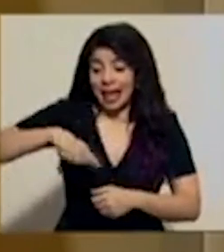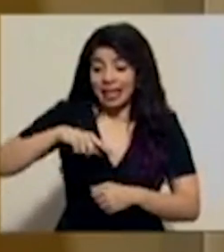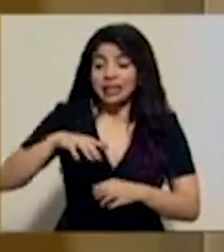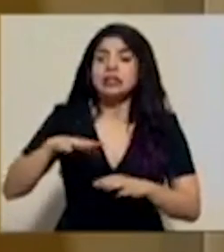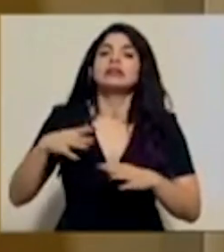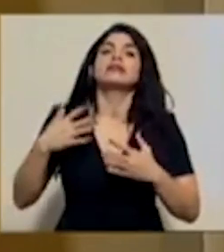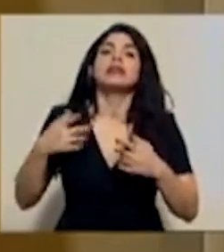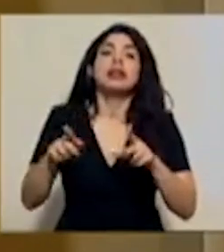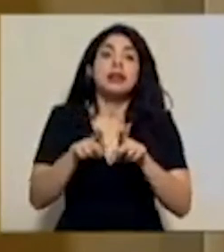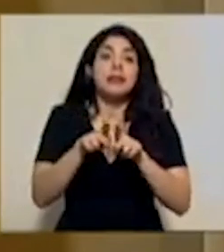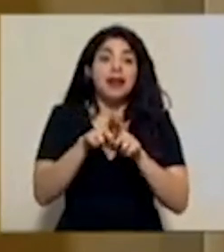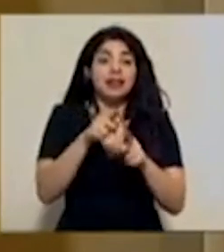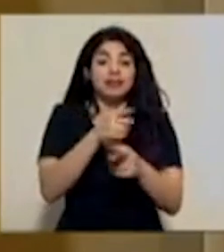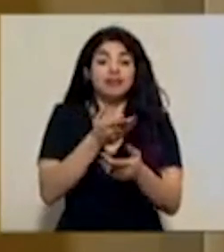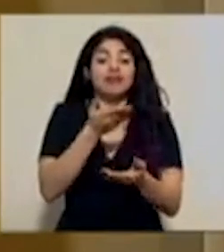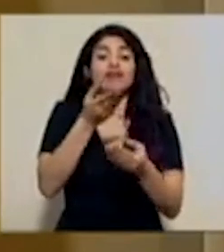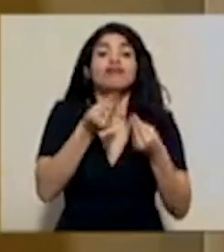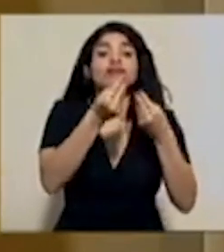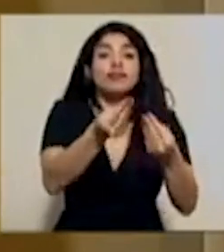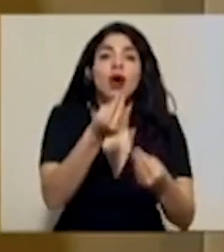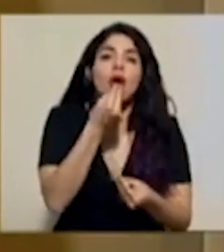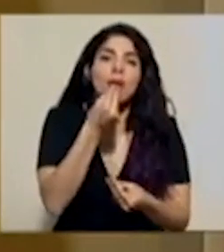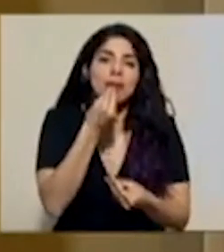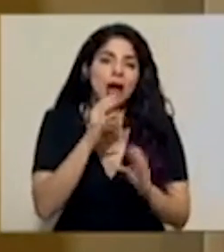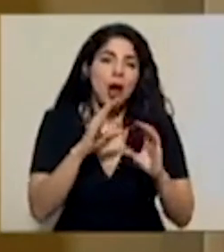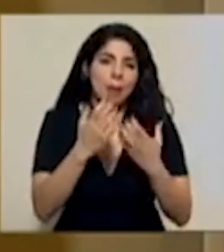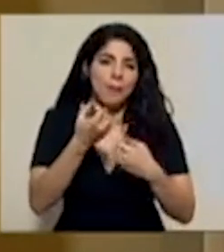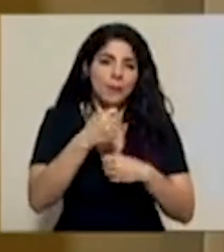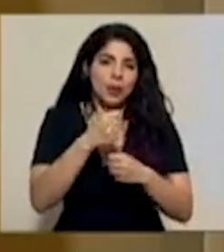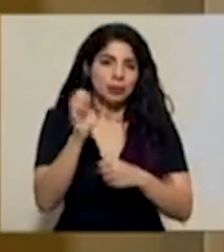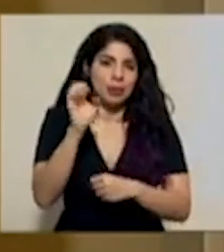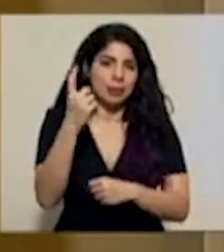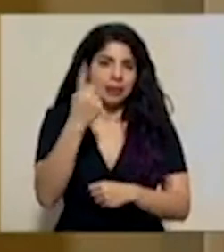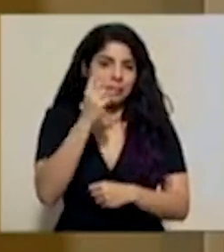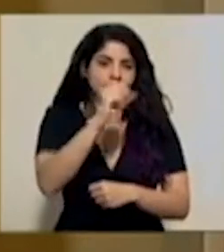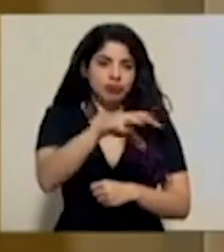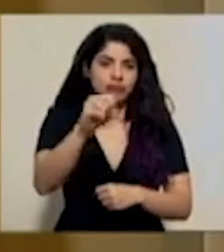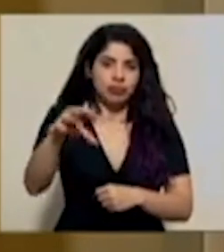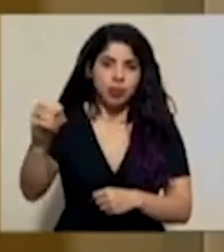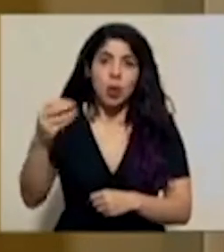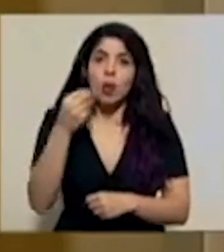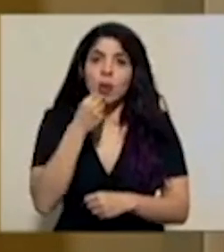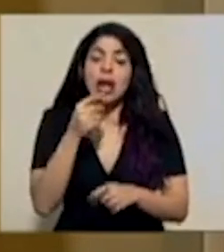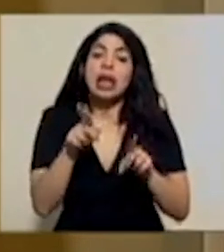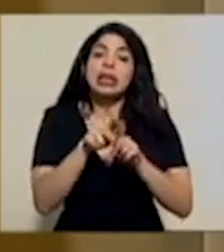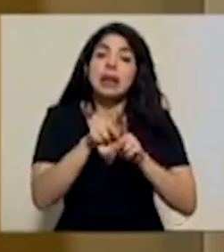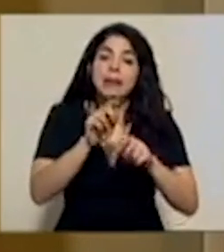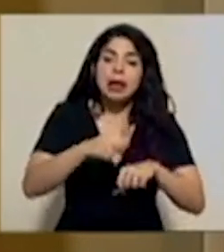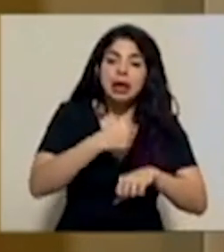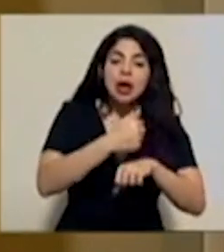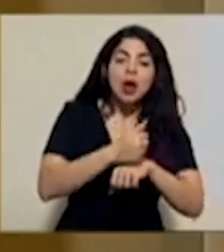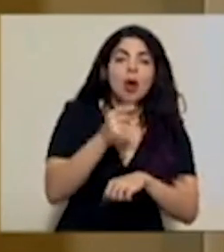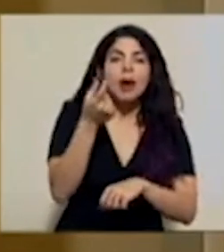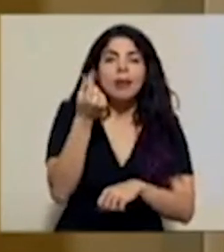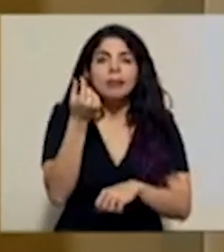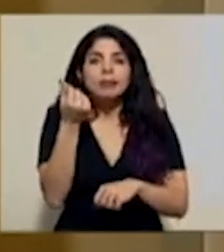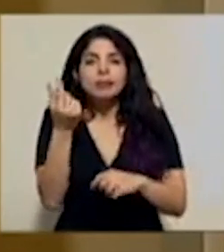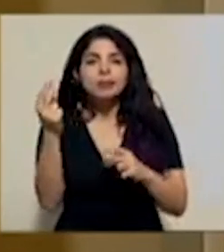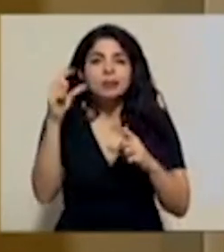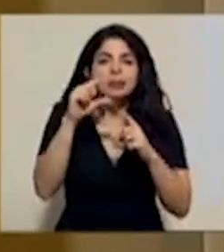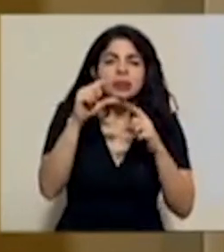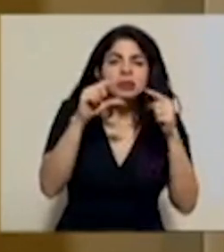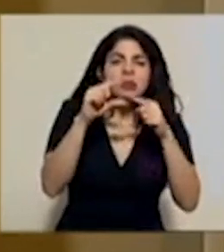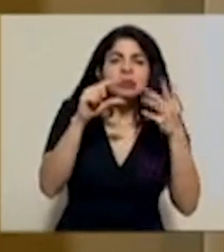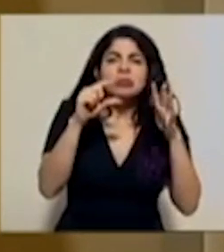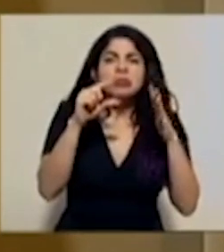adicionalmente a la entrega de alimentos que hacen los comités municipales de emergencias, hemos definido un subsidio que es entre